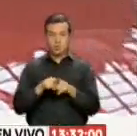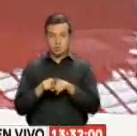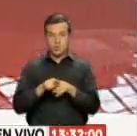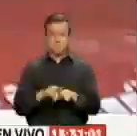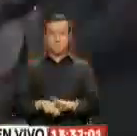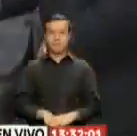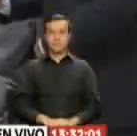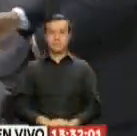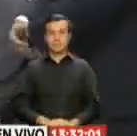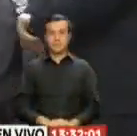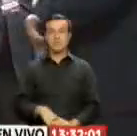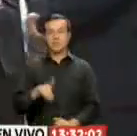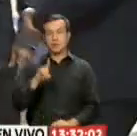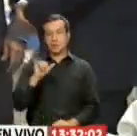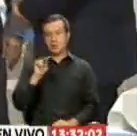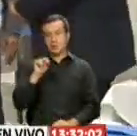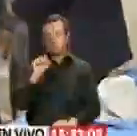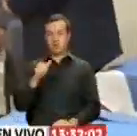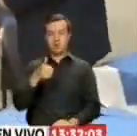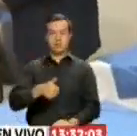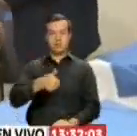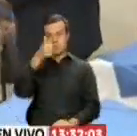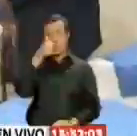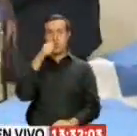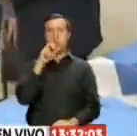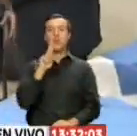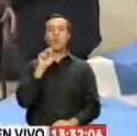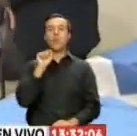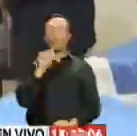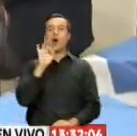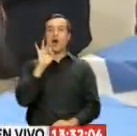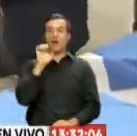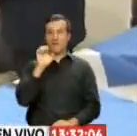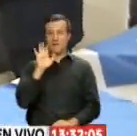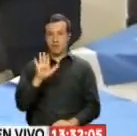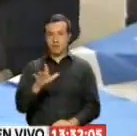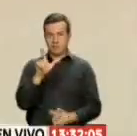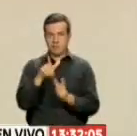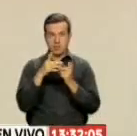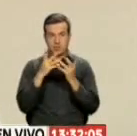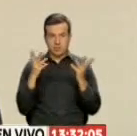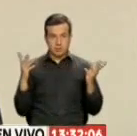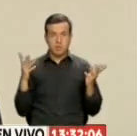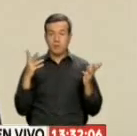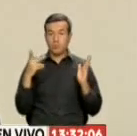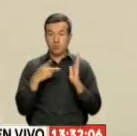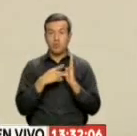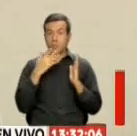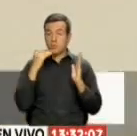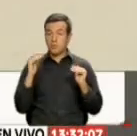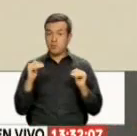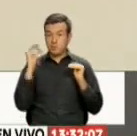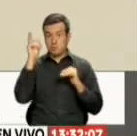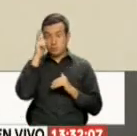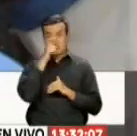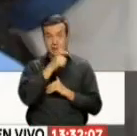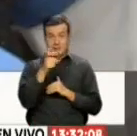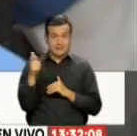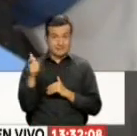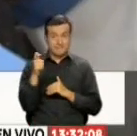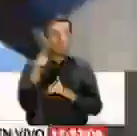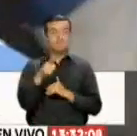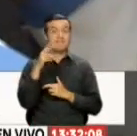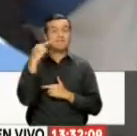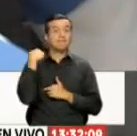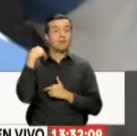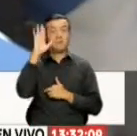Diana Salazar Titular de la UAFE Y quien encabeza La lista De los postulantes Mejor puntuados Para ser fiscal General Es